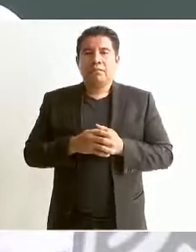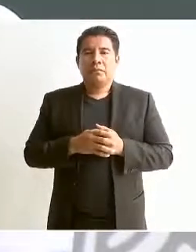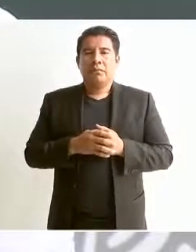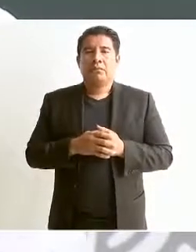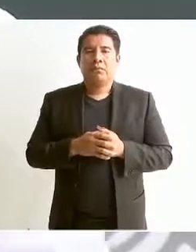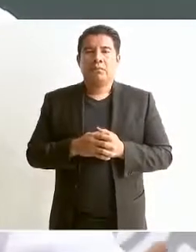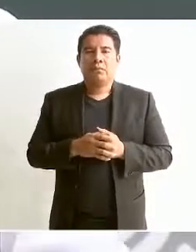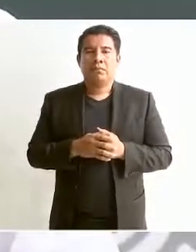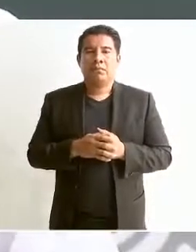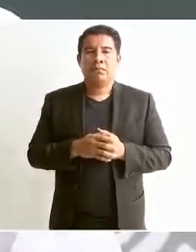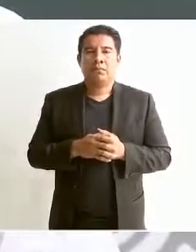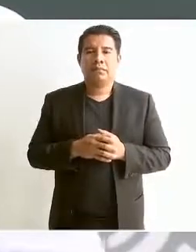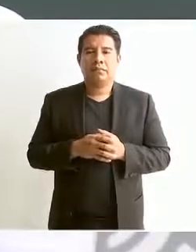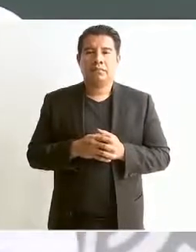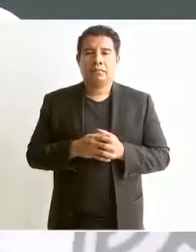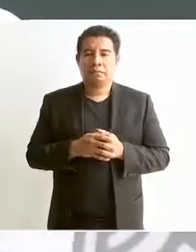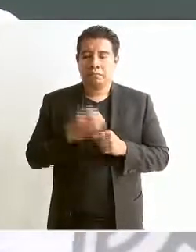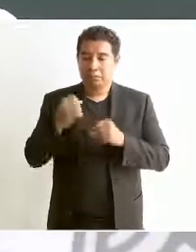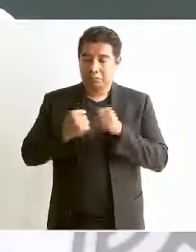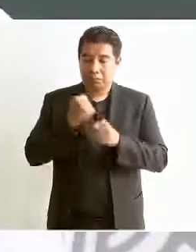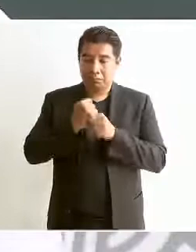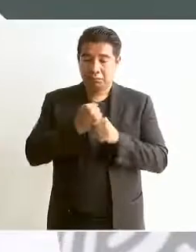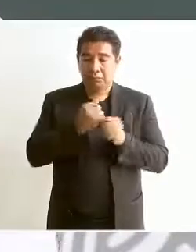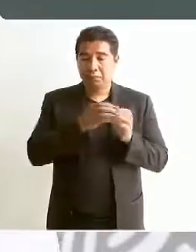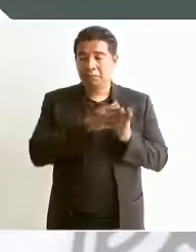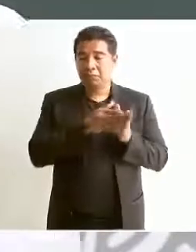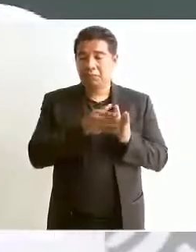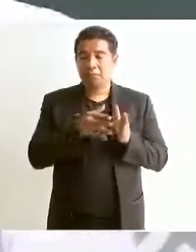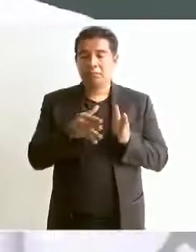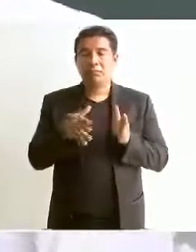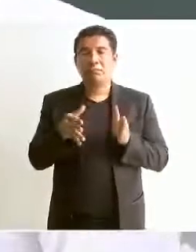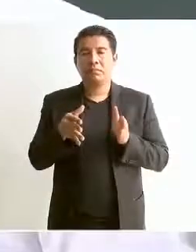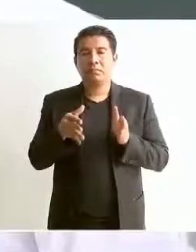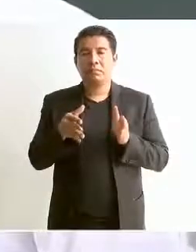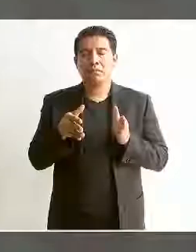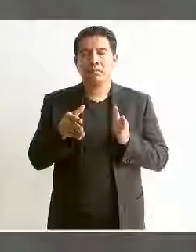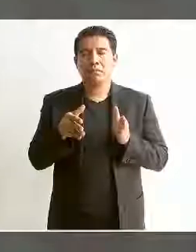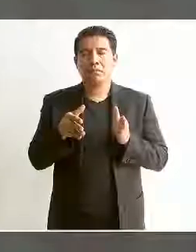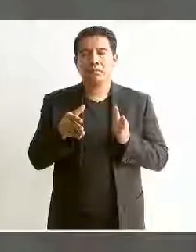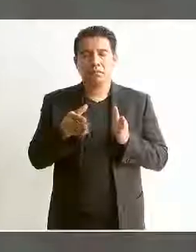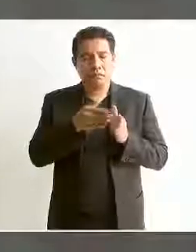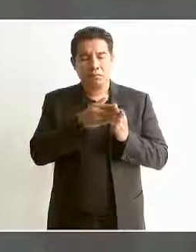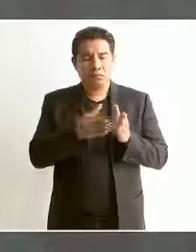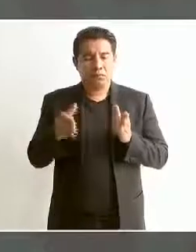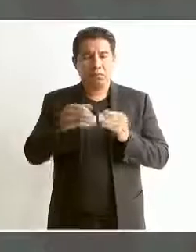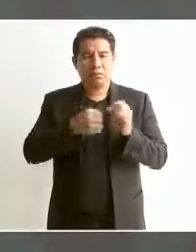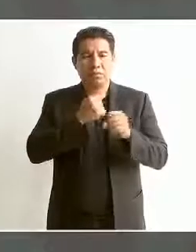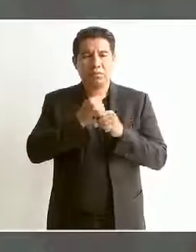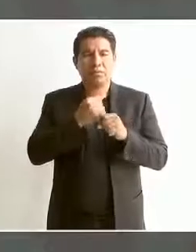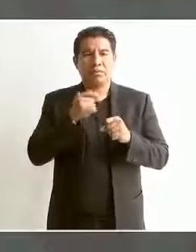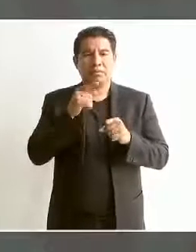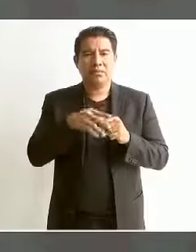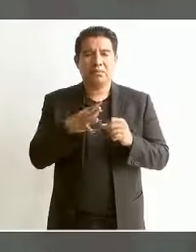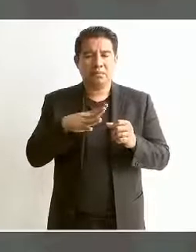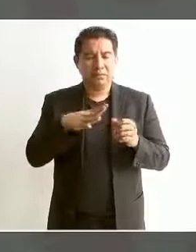El que en todo el año se hayan registrado